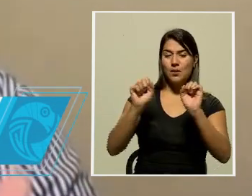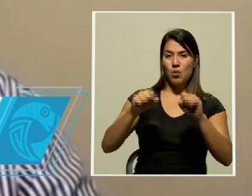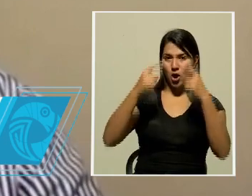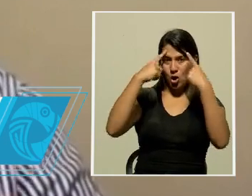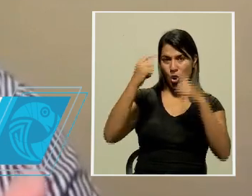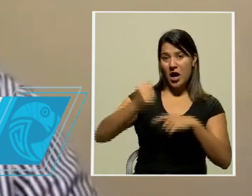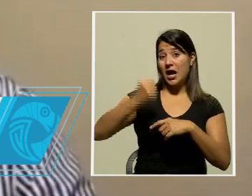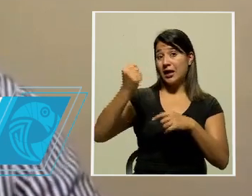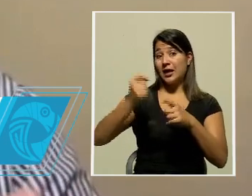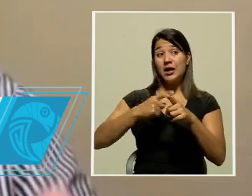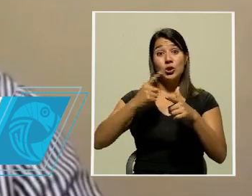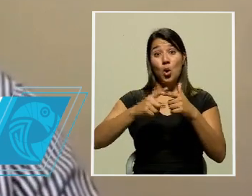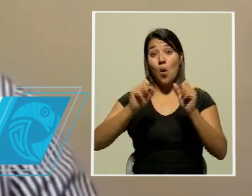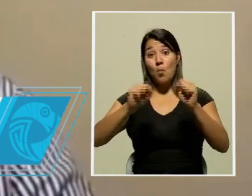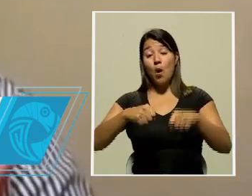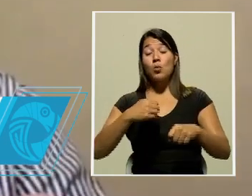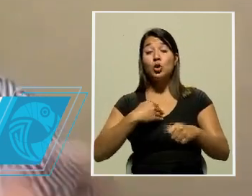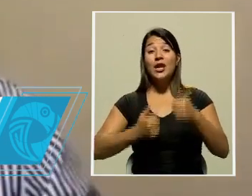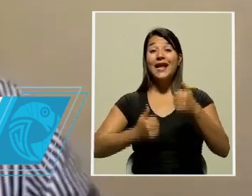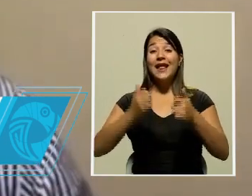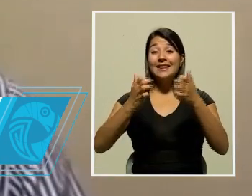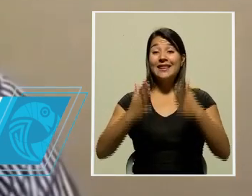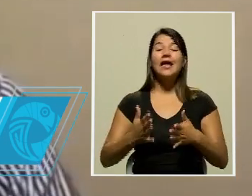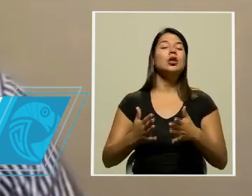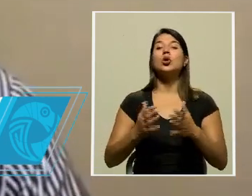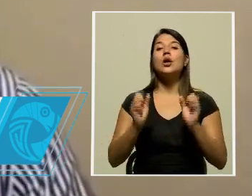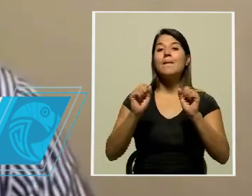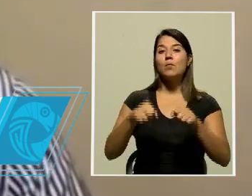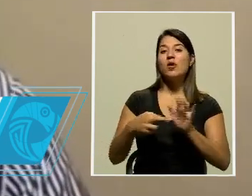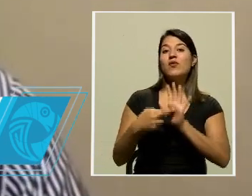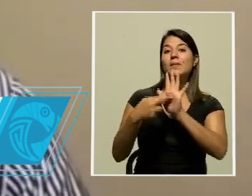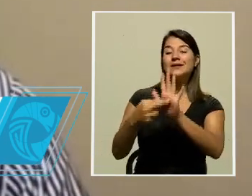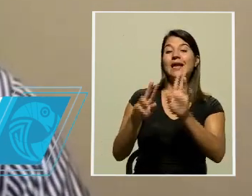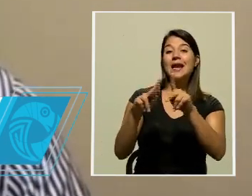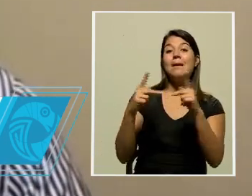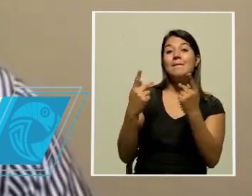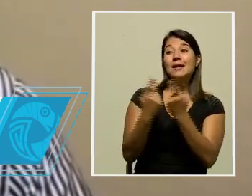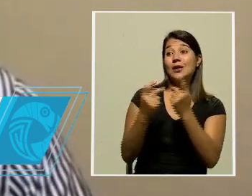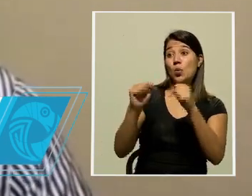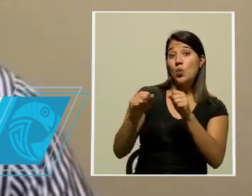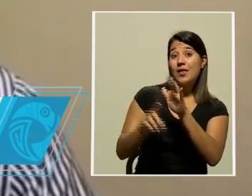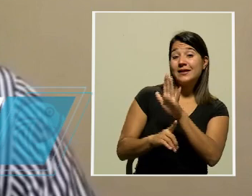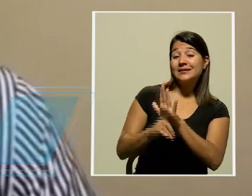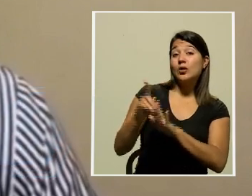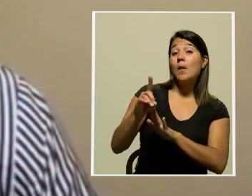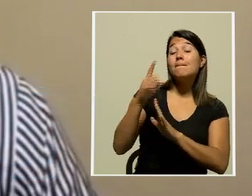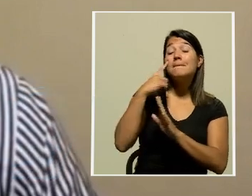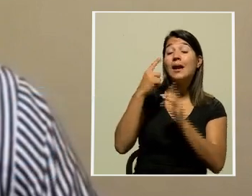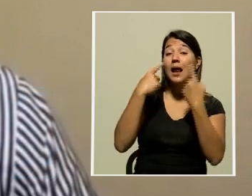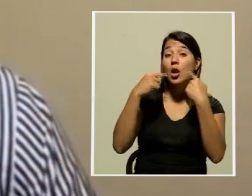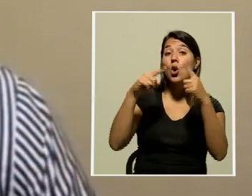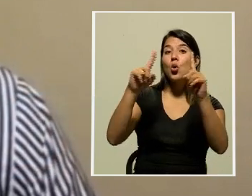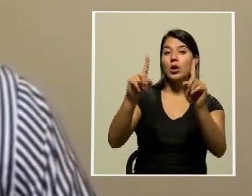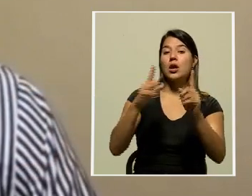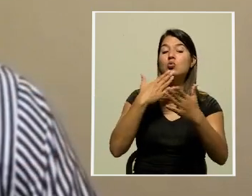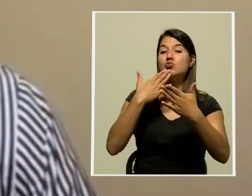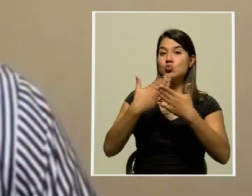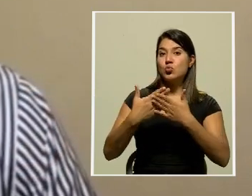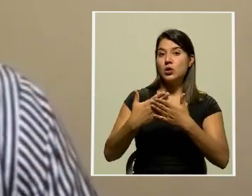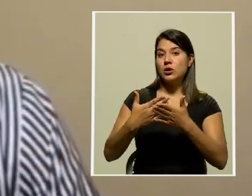que represente la capacidad de poder crecer fuera de Liberación Nacional para poder alcanzar el resultado favorable